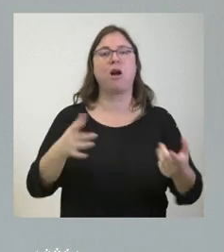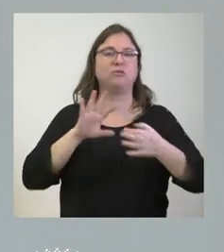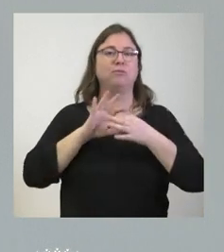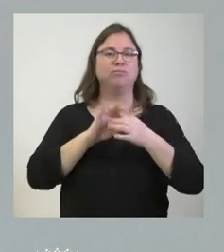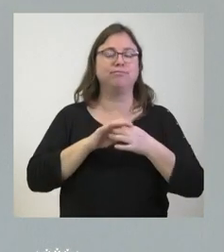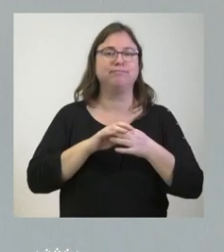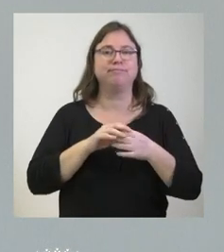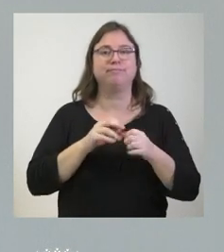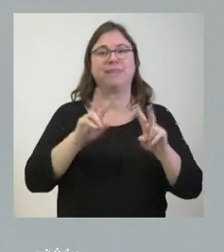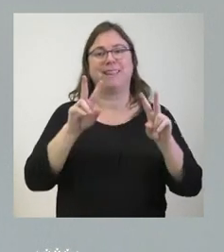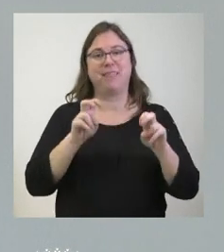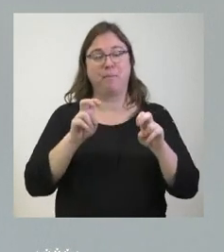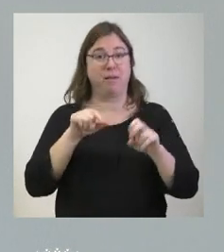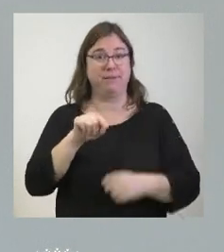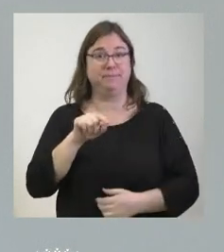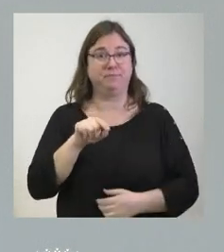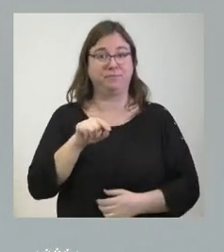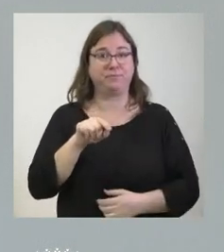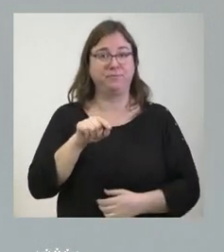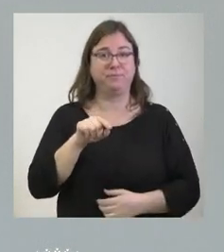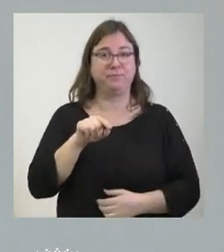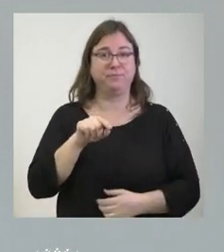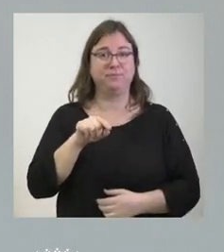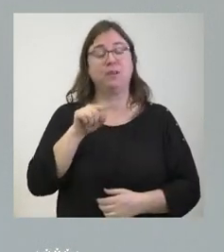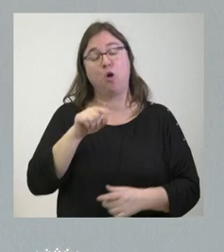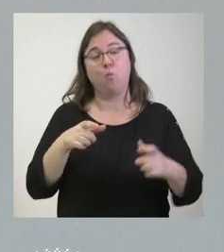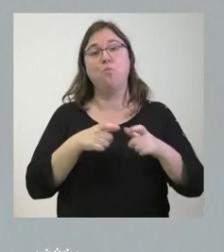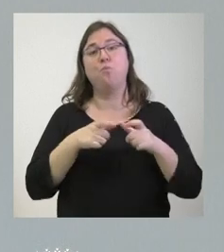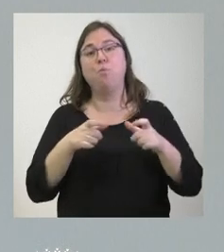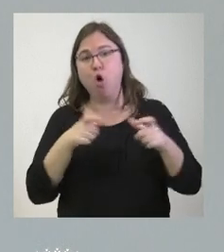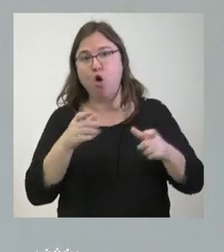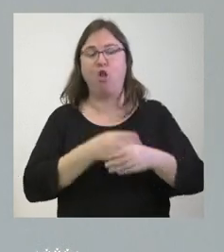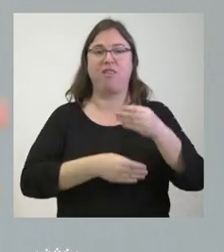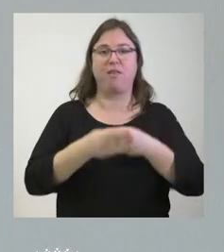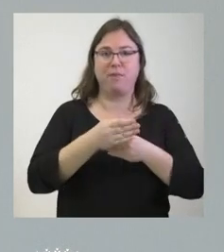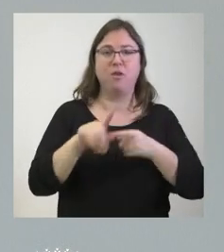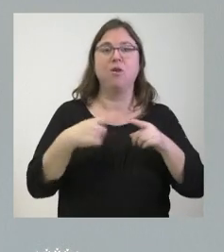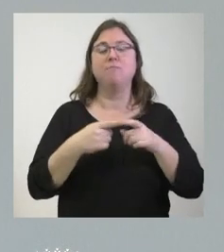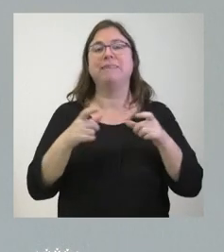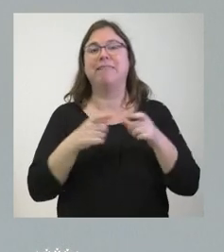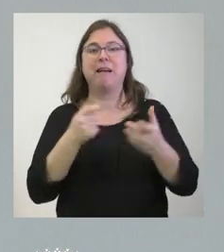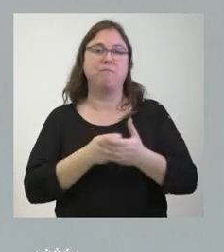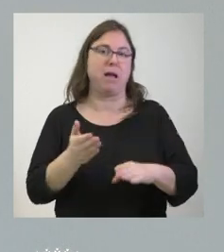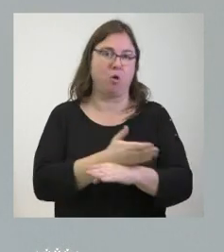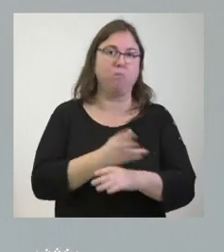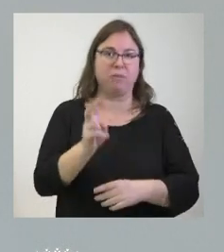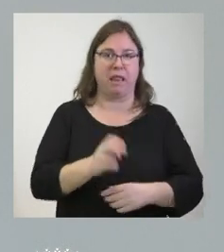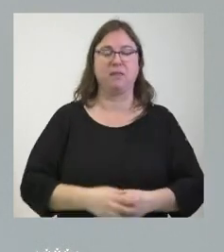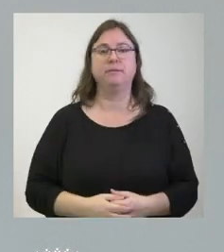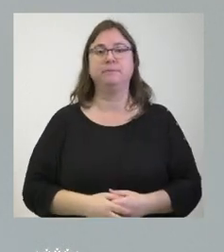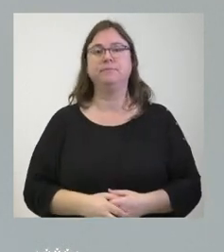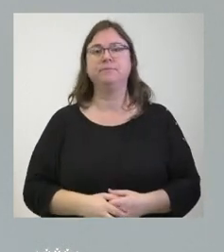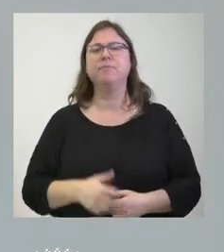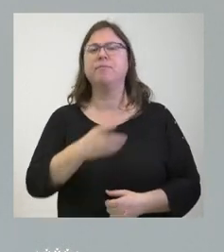actividad que este bono nacimiento y que esta tarjeta prepago permite me